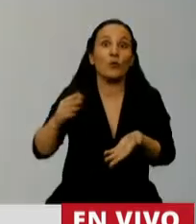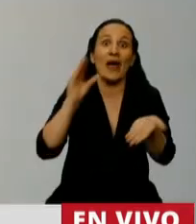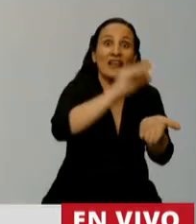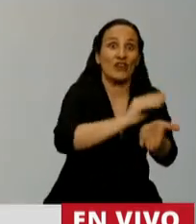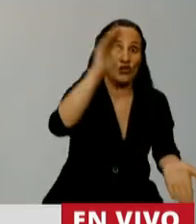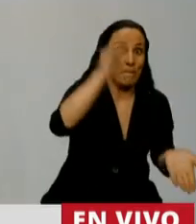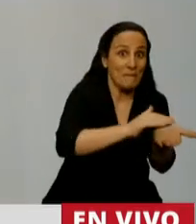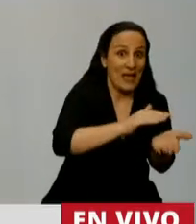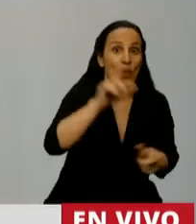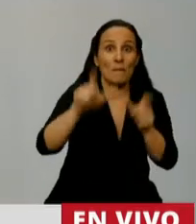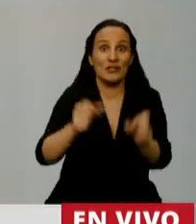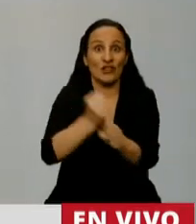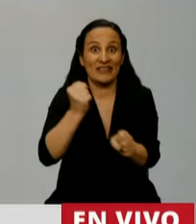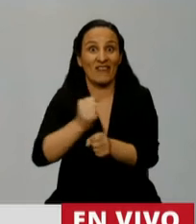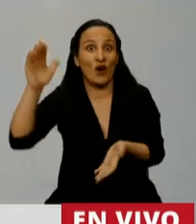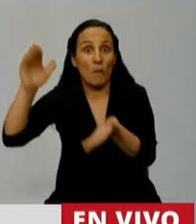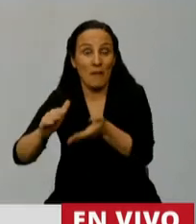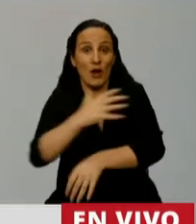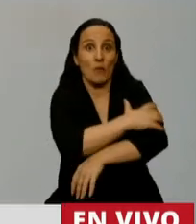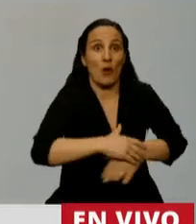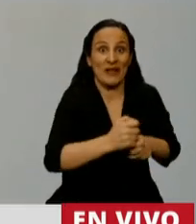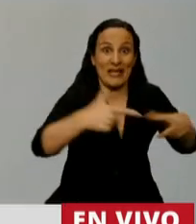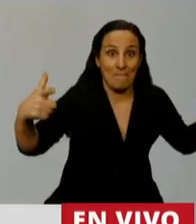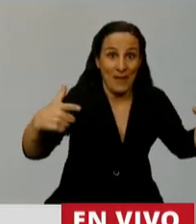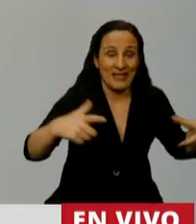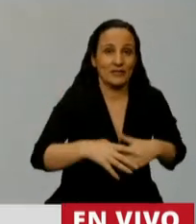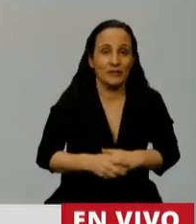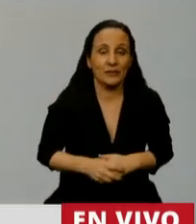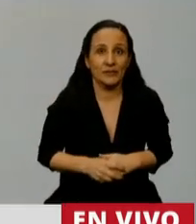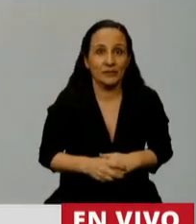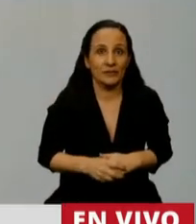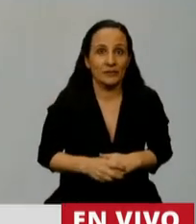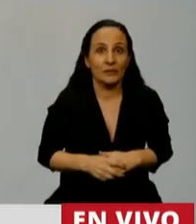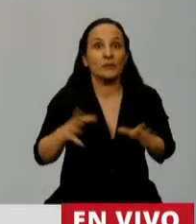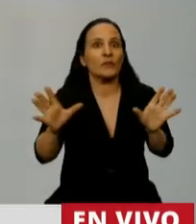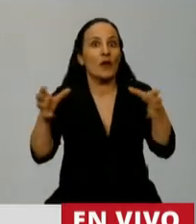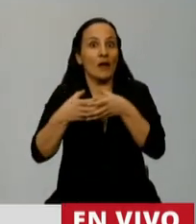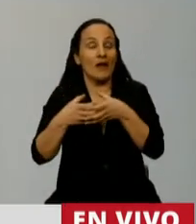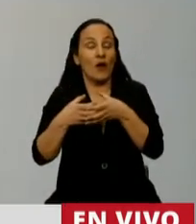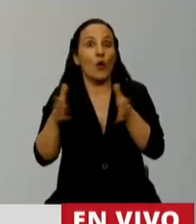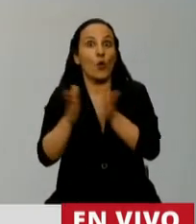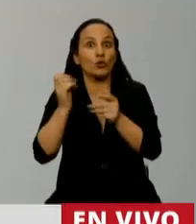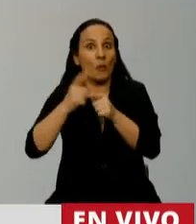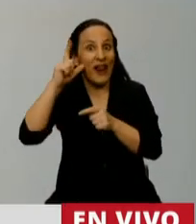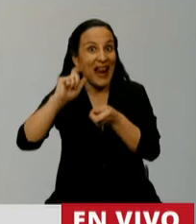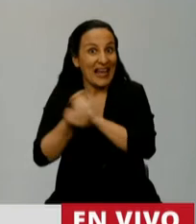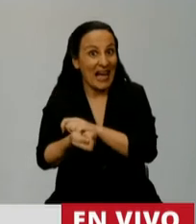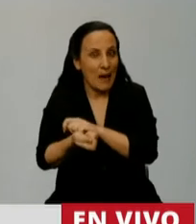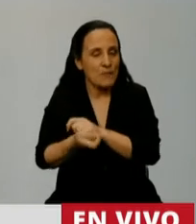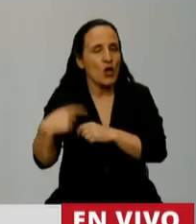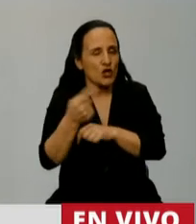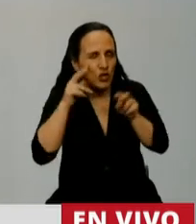los argentinos y más pobreza. Nuestra condición, junto con el cambio, ha observado que este proyecto,